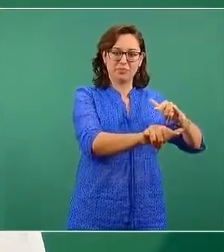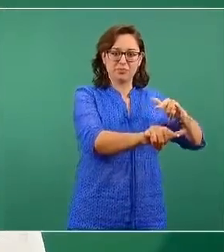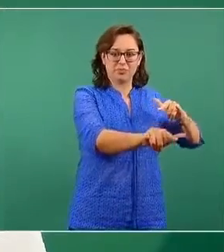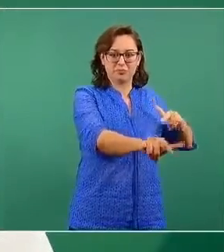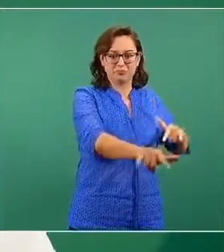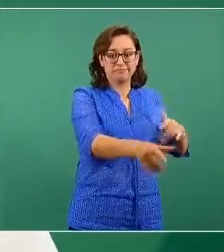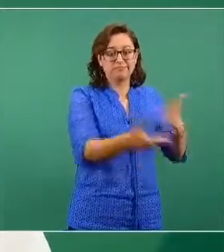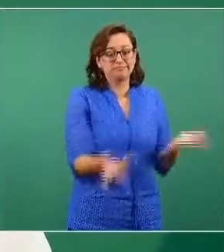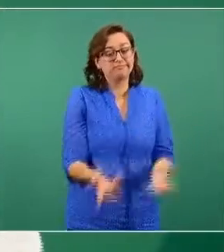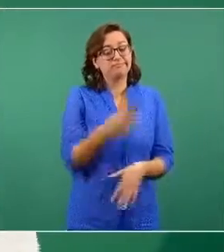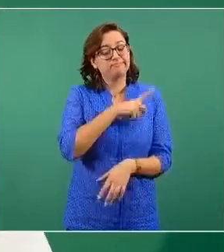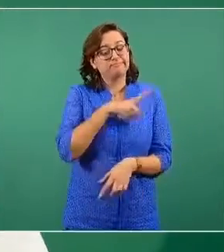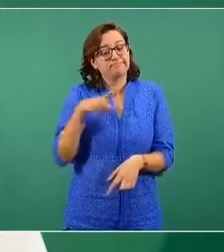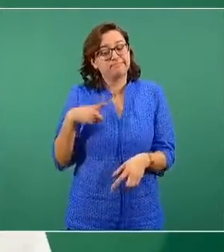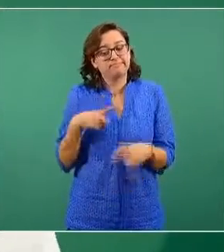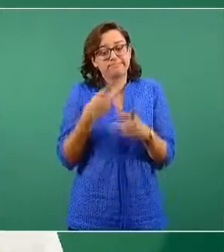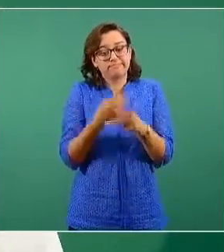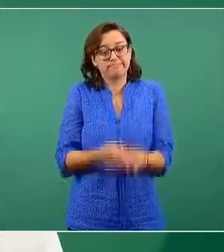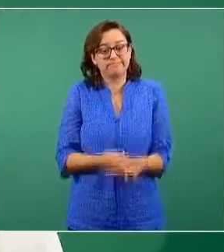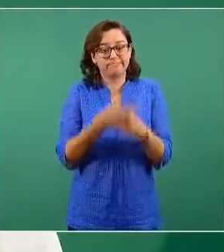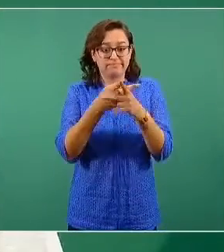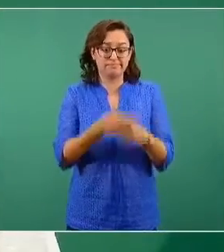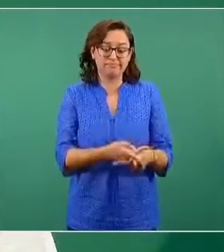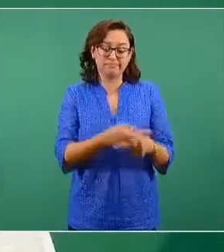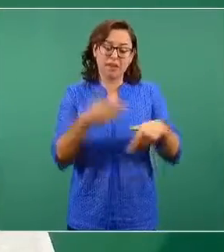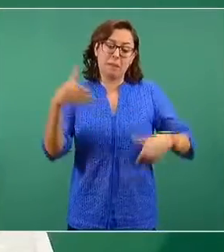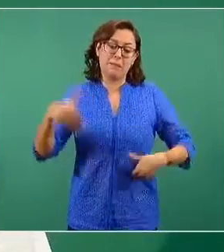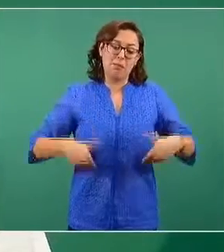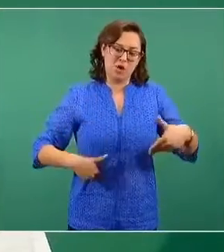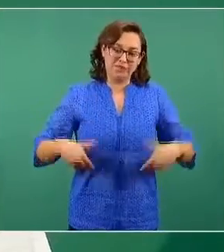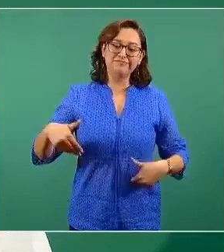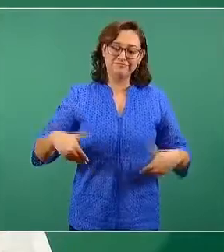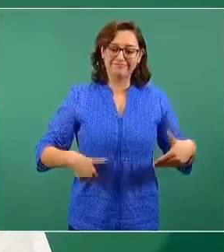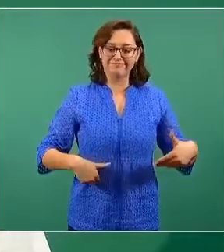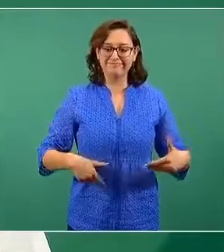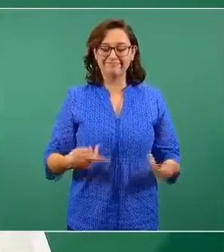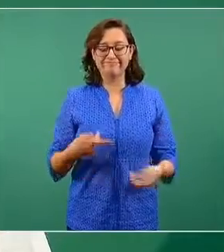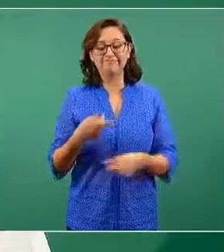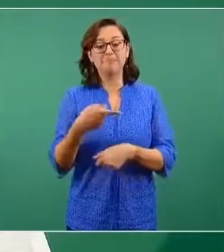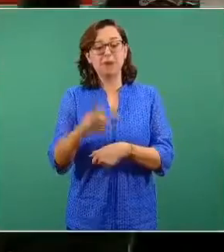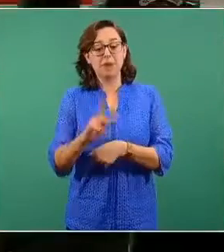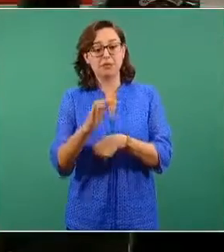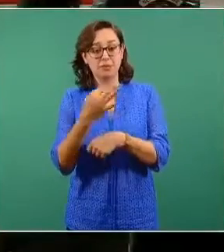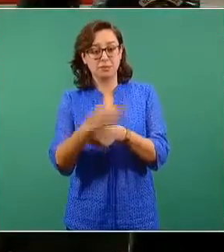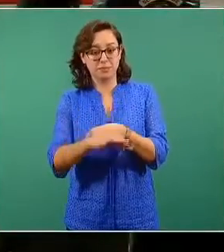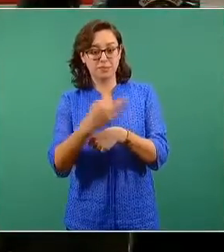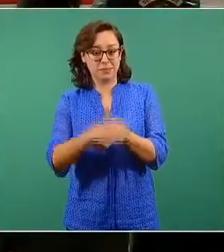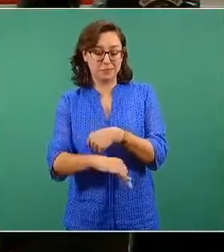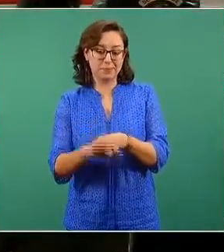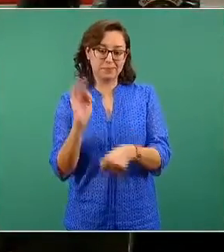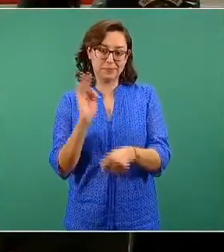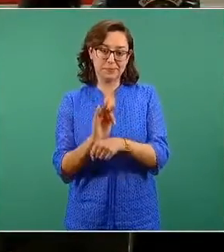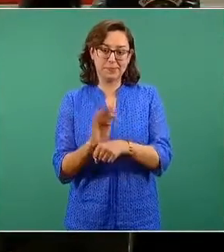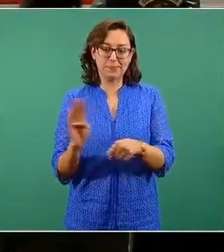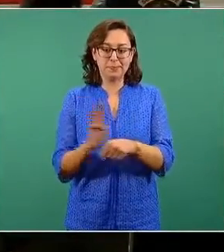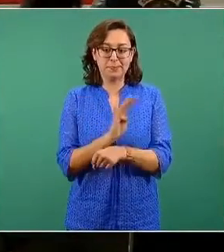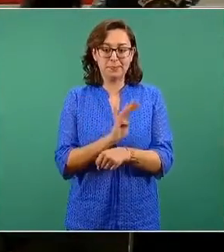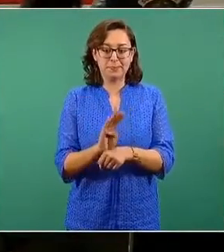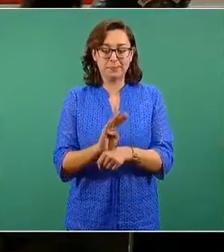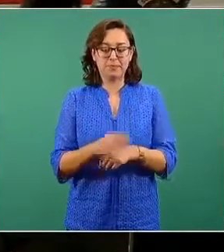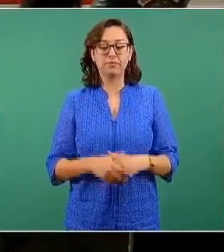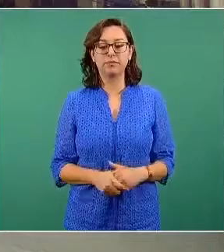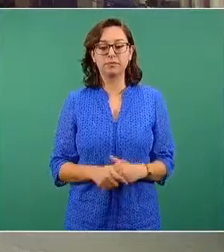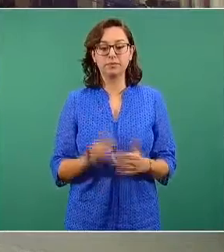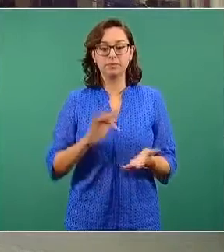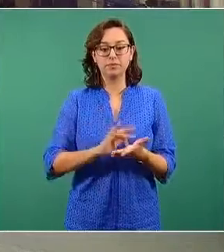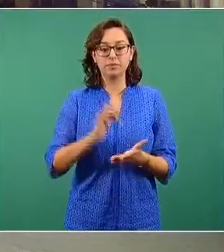Tener paciencia y esto es una molestia pasajera para un beneficio de largo plazo. Gracias, también. La